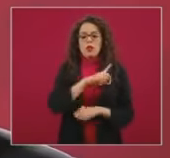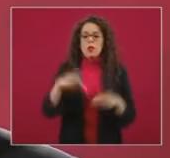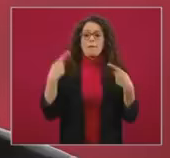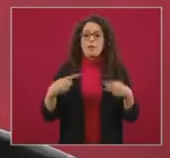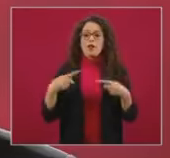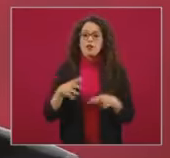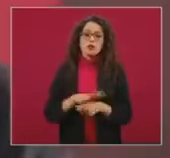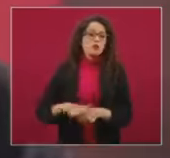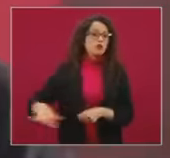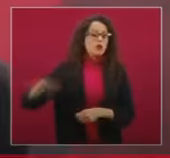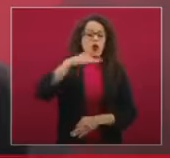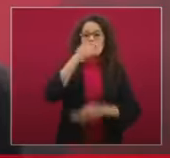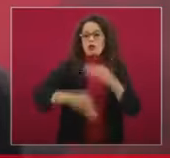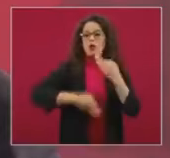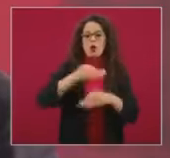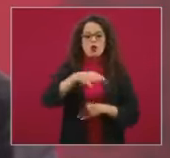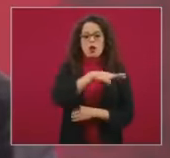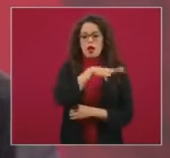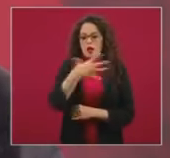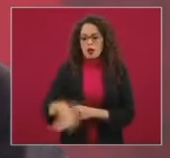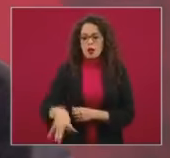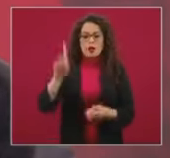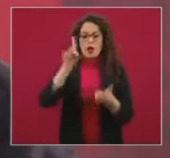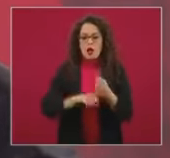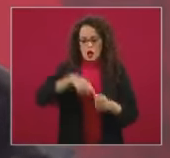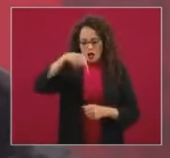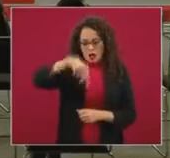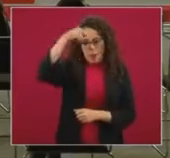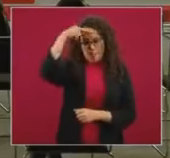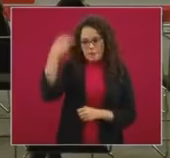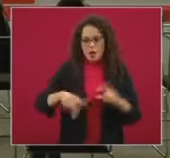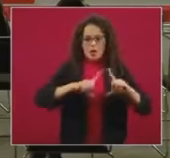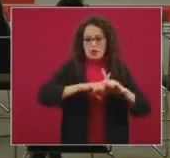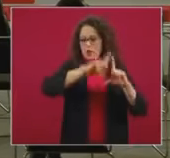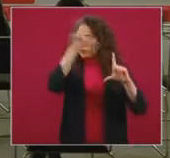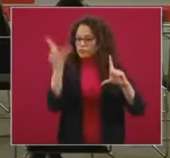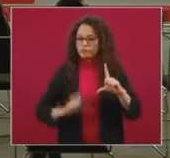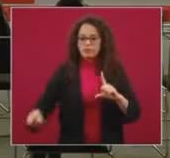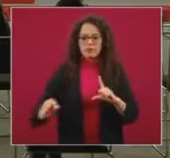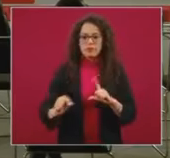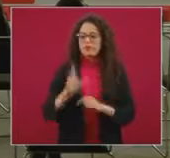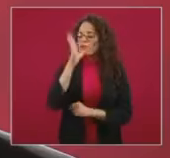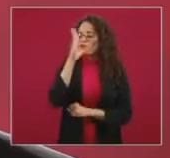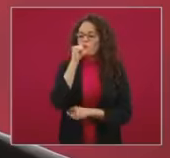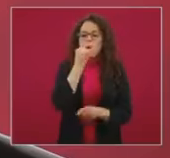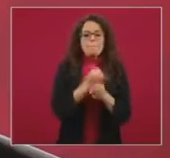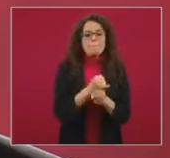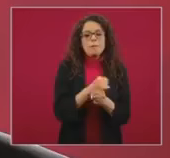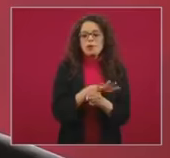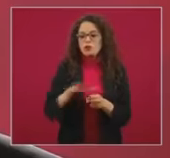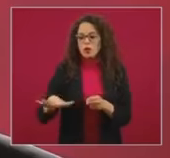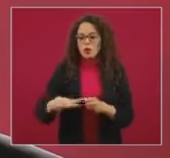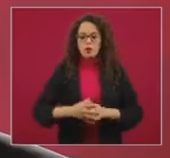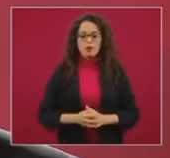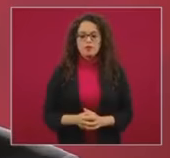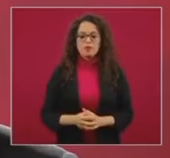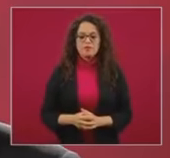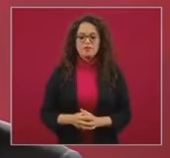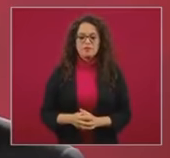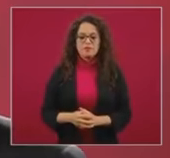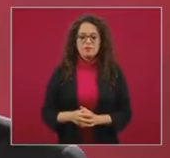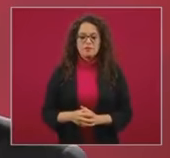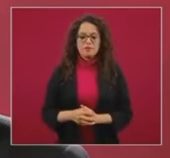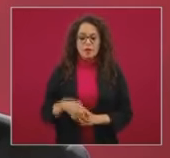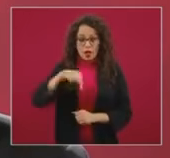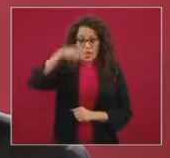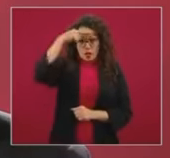en general, en este caso de México, no se puede. Las epidemias, el perfil epidemiológico de